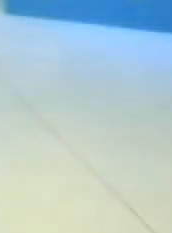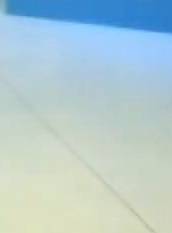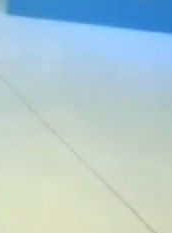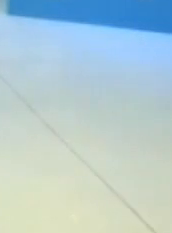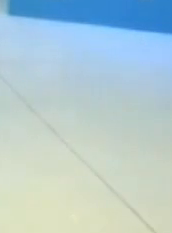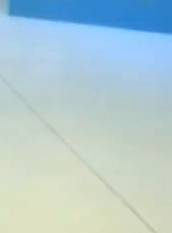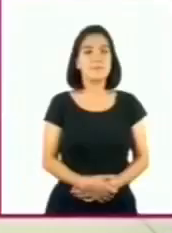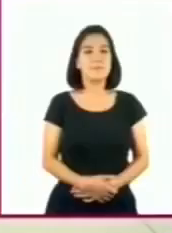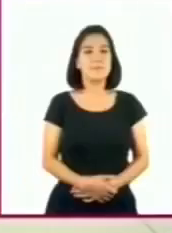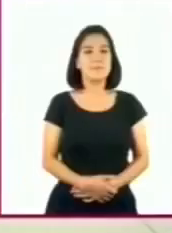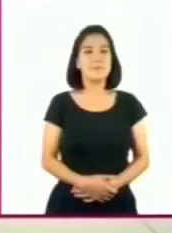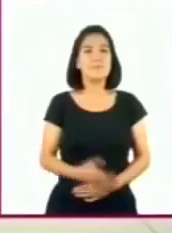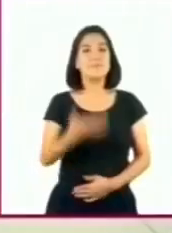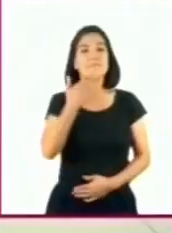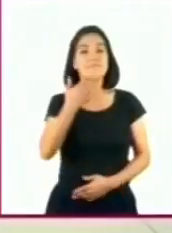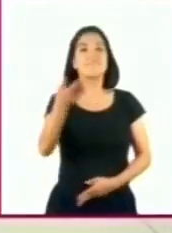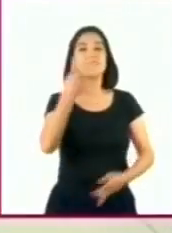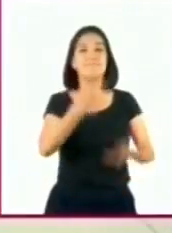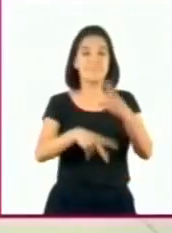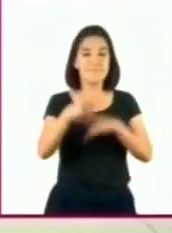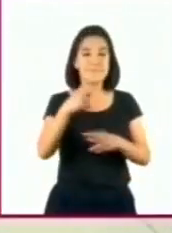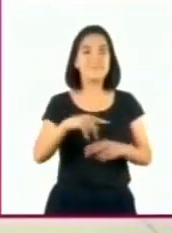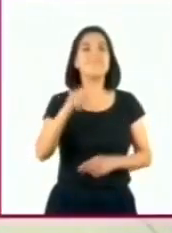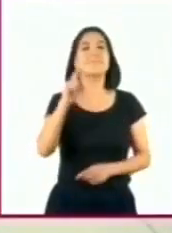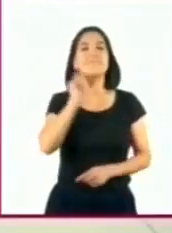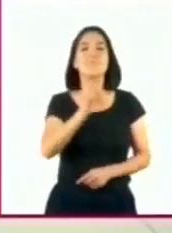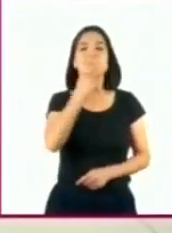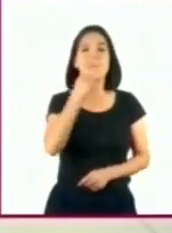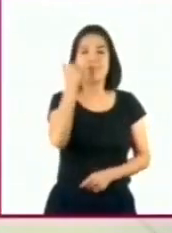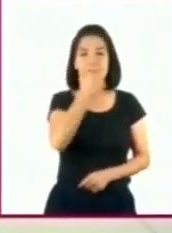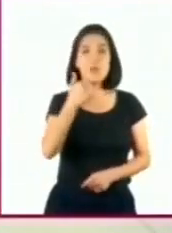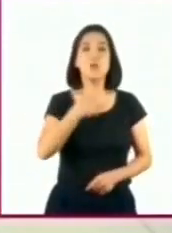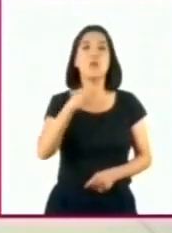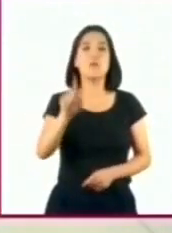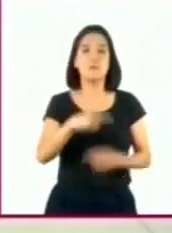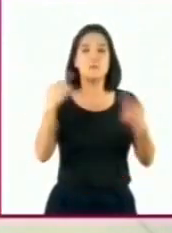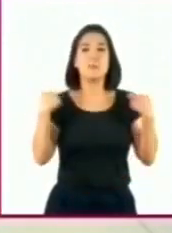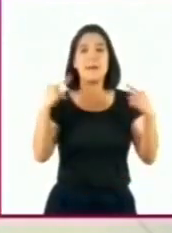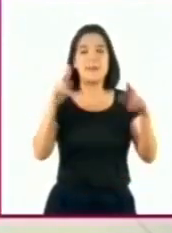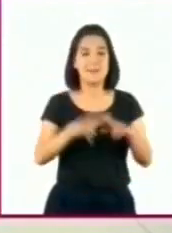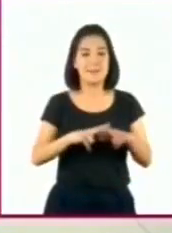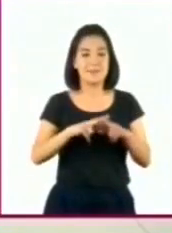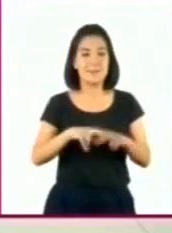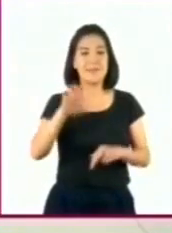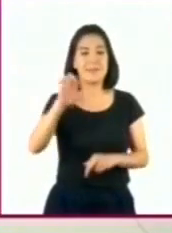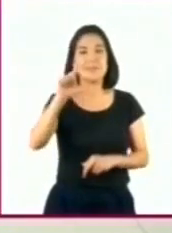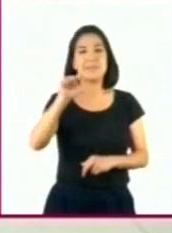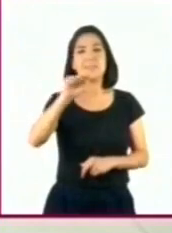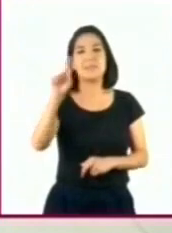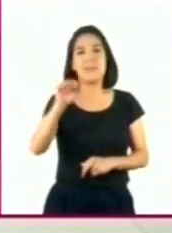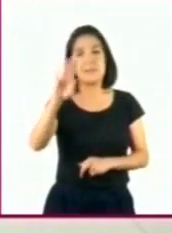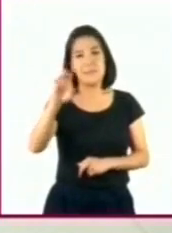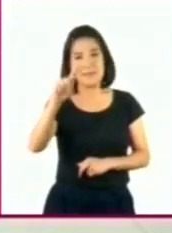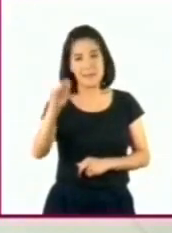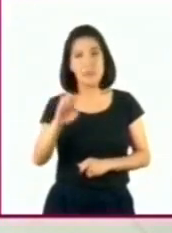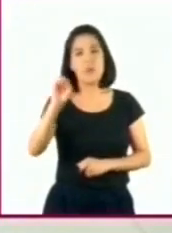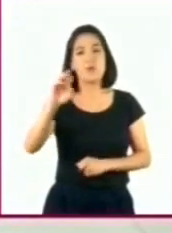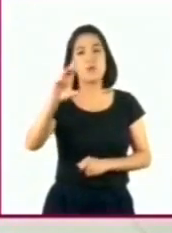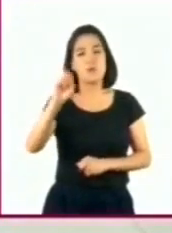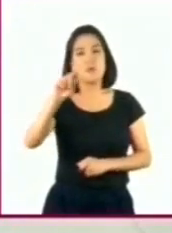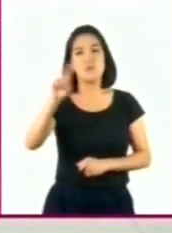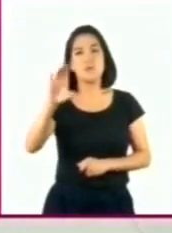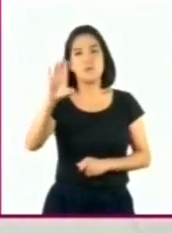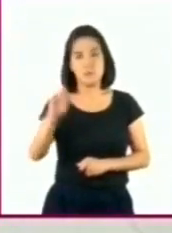Bienvenidos y bienvenidos. Soy la profesora Elizabeth Orozco y nos encontramos nuevamente con ustedes en Aprenden Casa 2